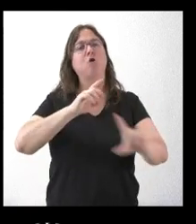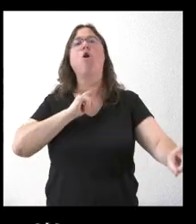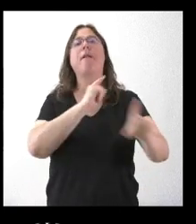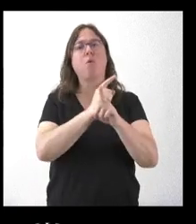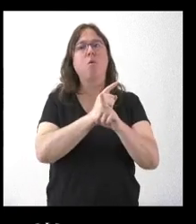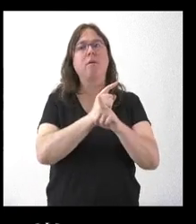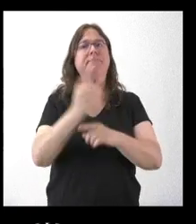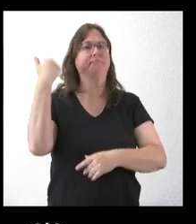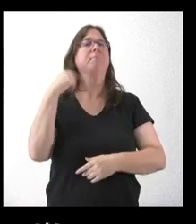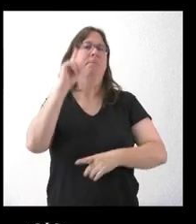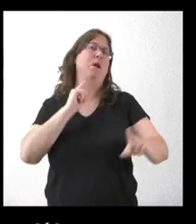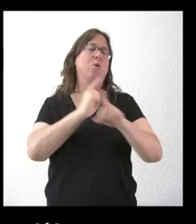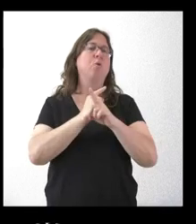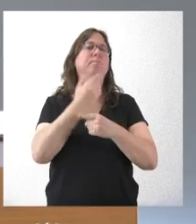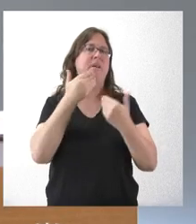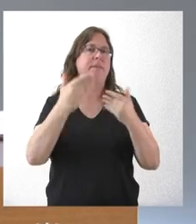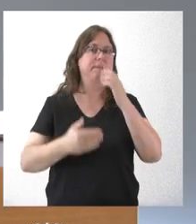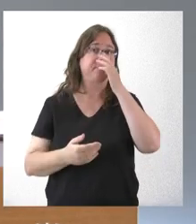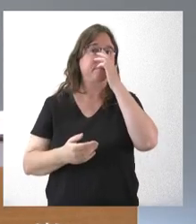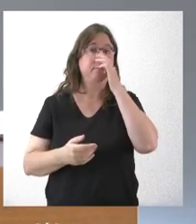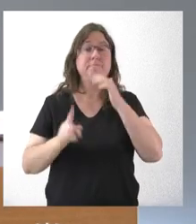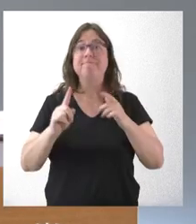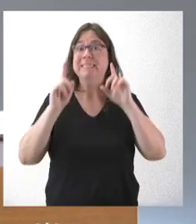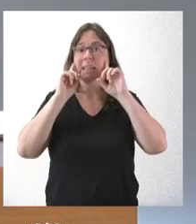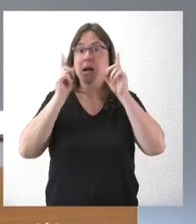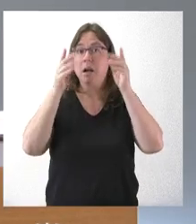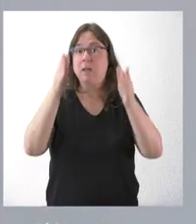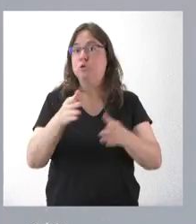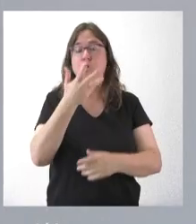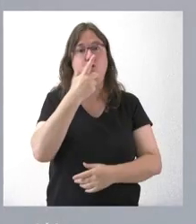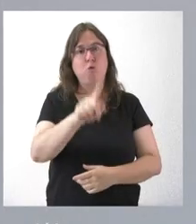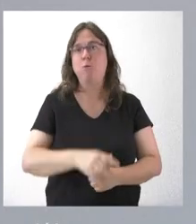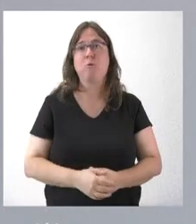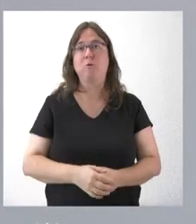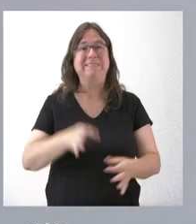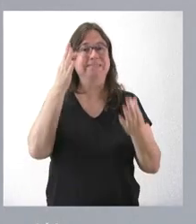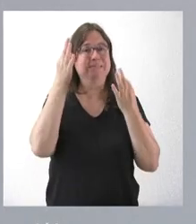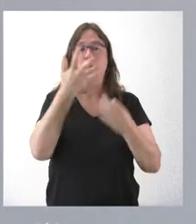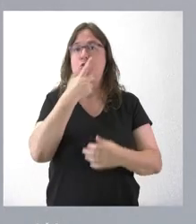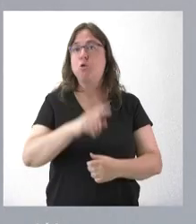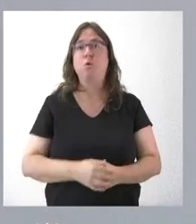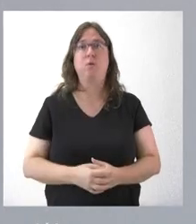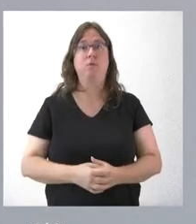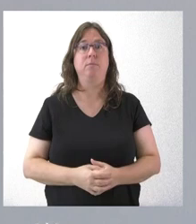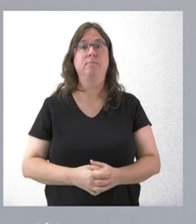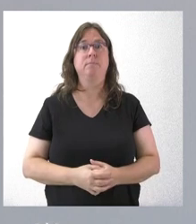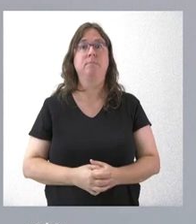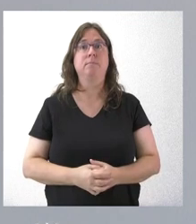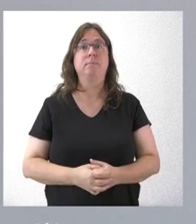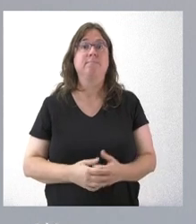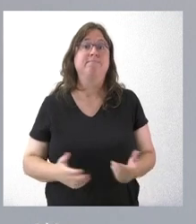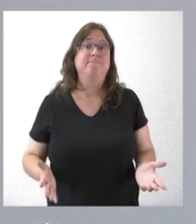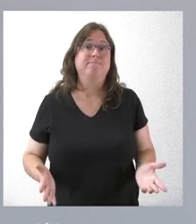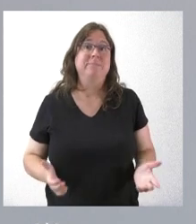ya hizo en primera instancia. Gracias. Pues no conozco el caso concreto y, por tanto,